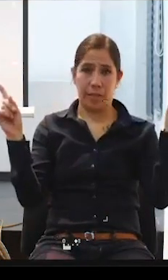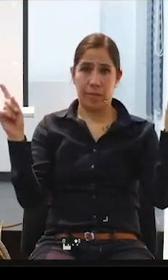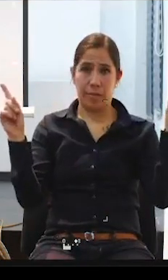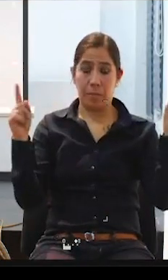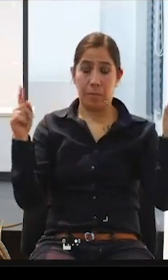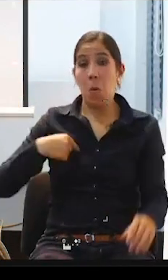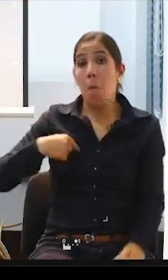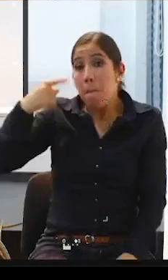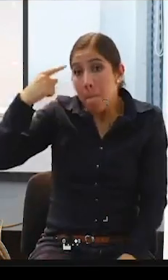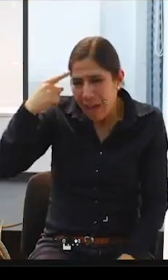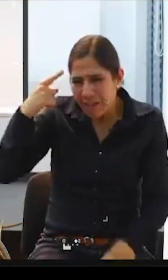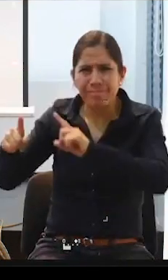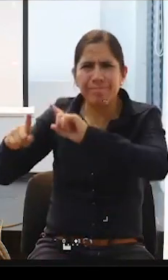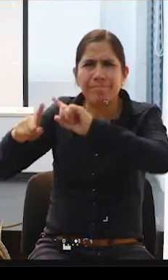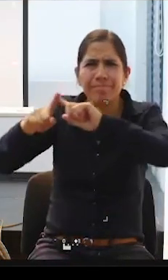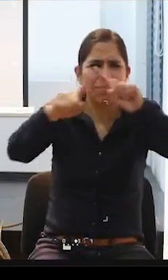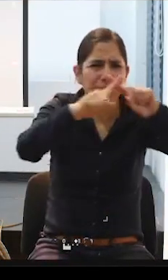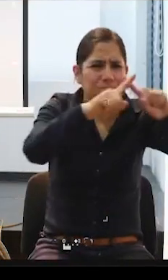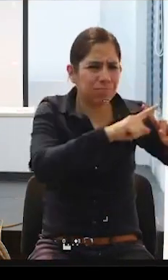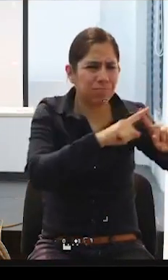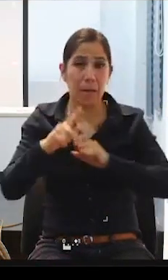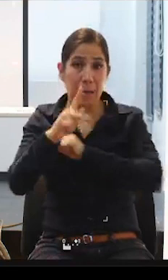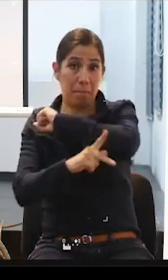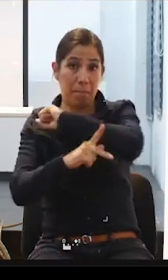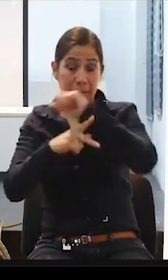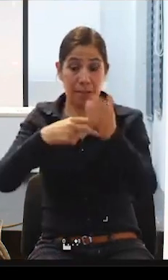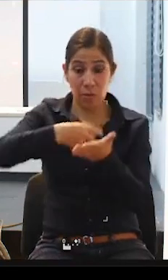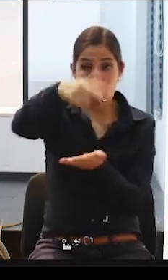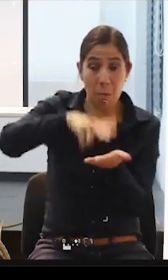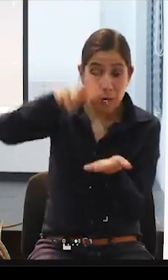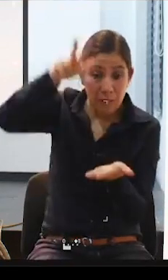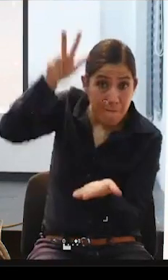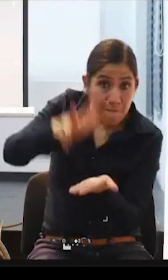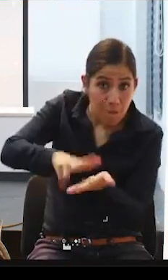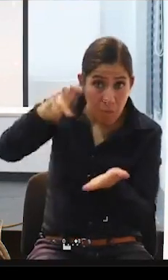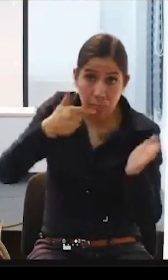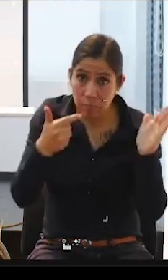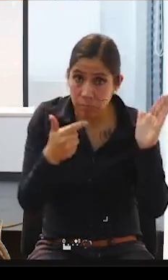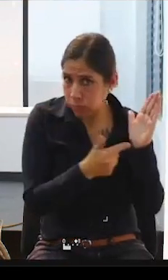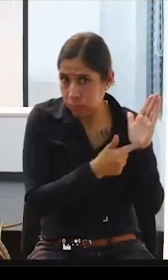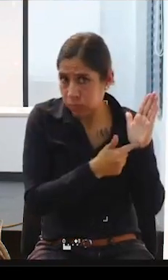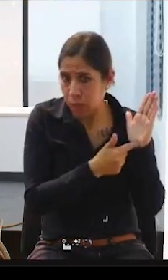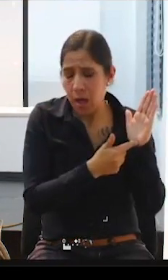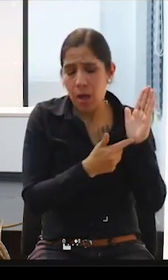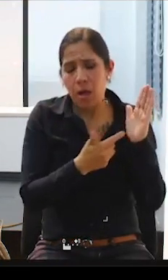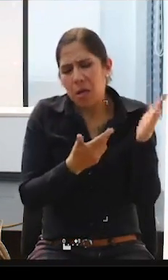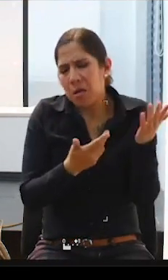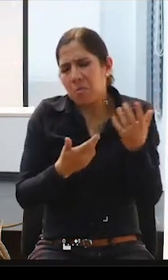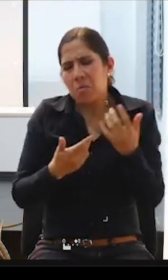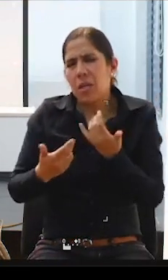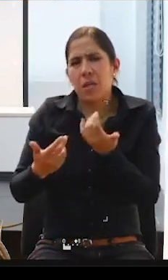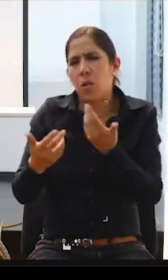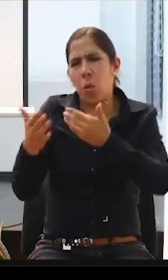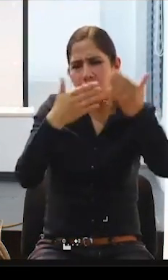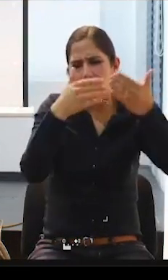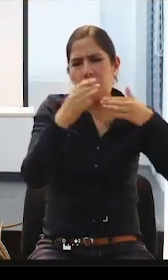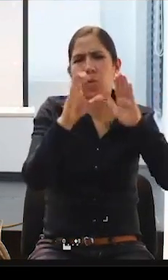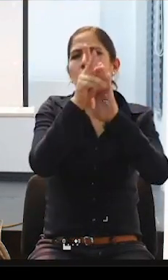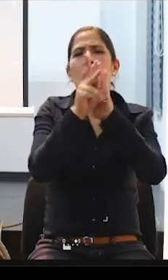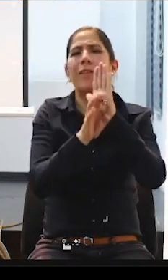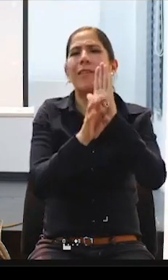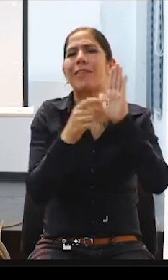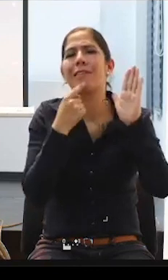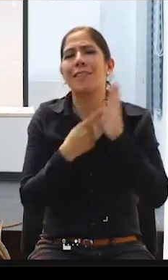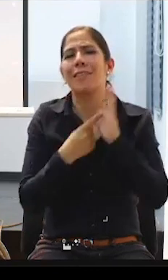firmantes de la convención y en general, firmen o no firmen, ¿verdad? Está en la constitución política que todos somos iguales, ante la ley,